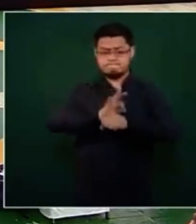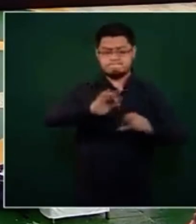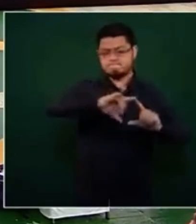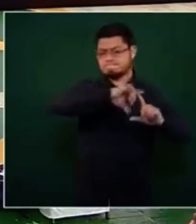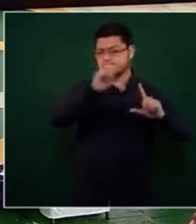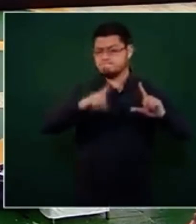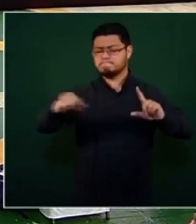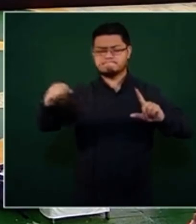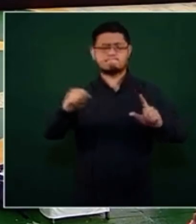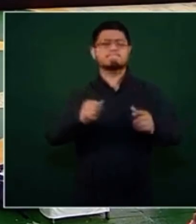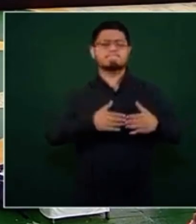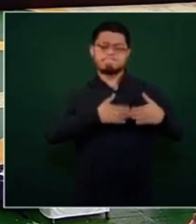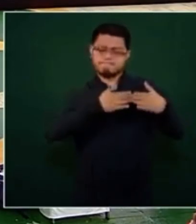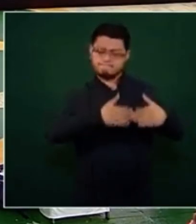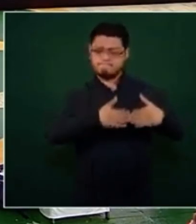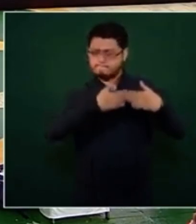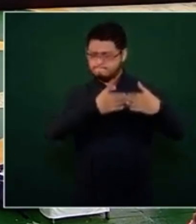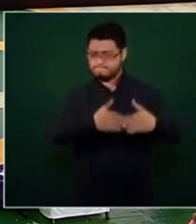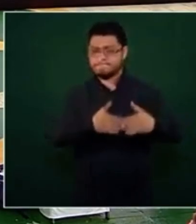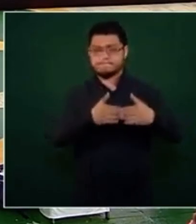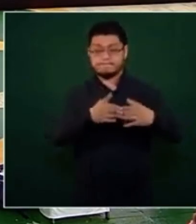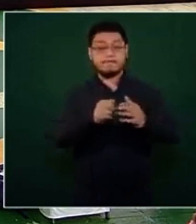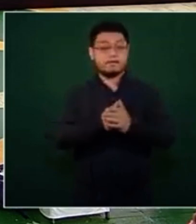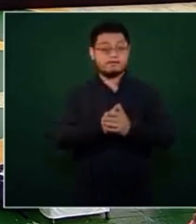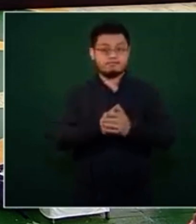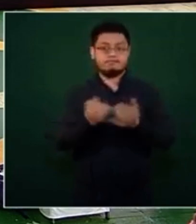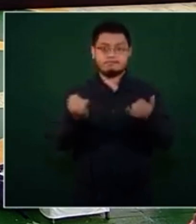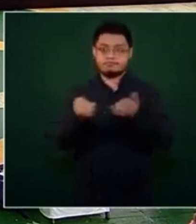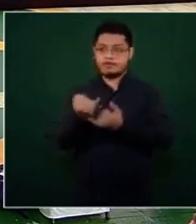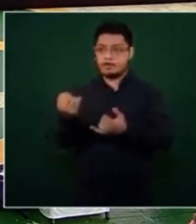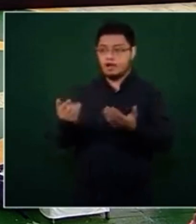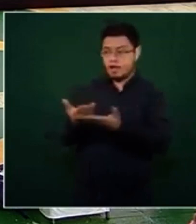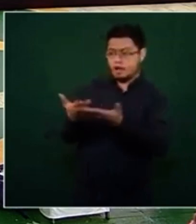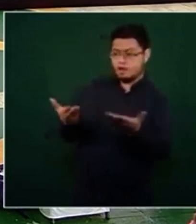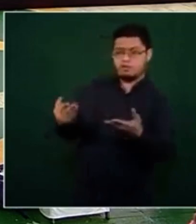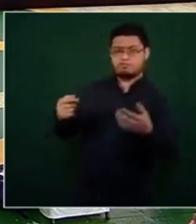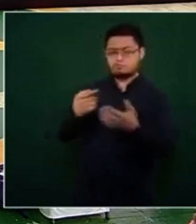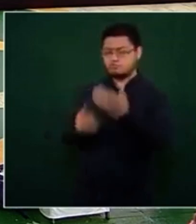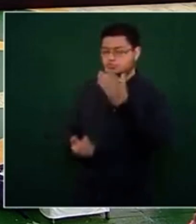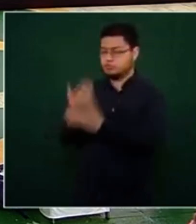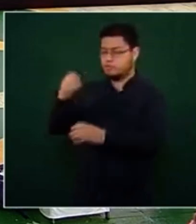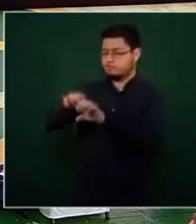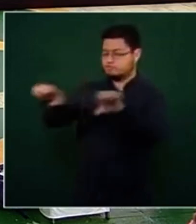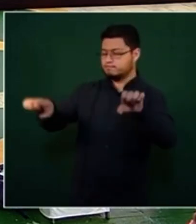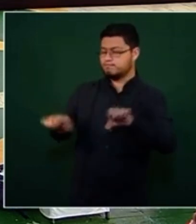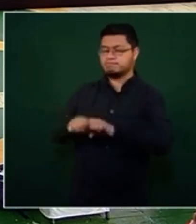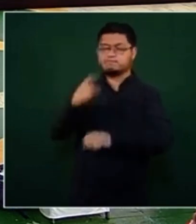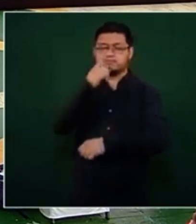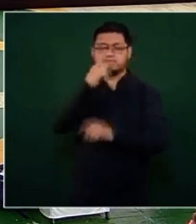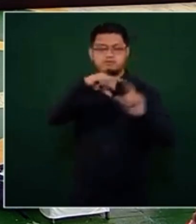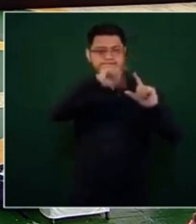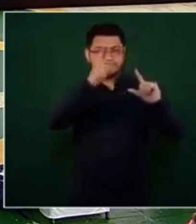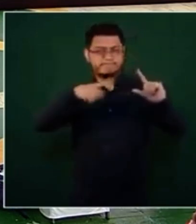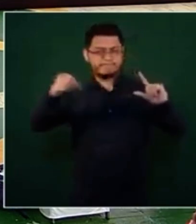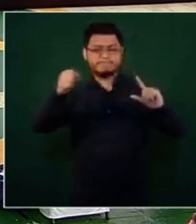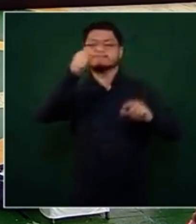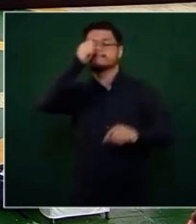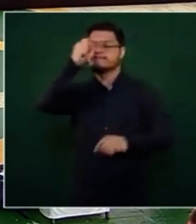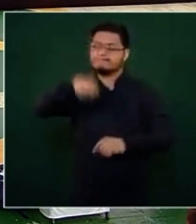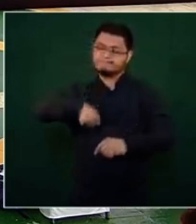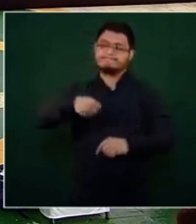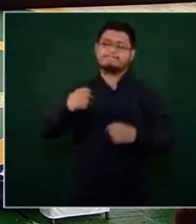la Secretaría de Marina Armada de México y también nuestro nuevo cuerpo, la Guardia Nacional y la Secretaría de Seguridad Pública.